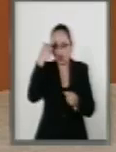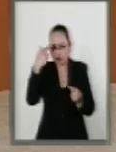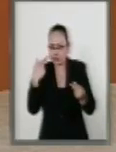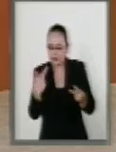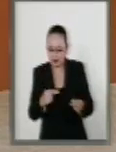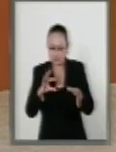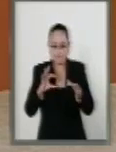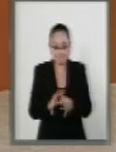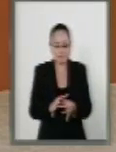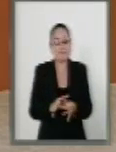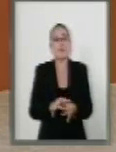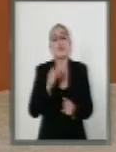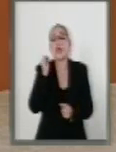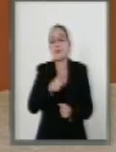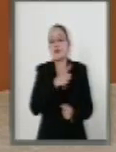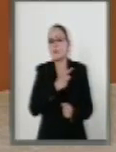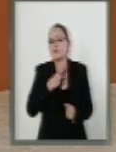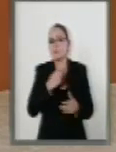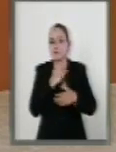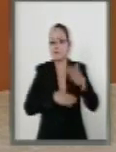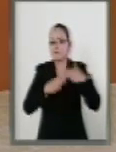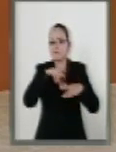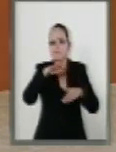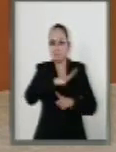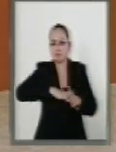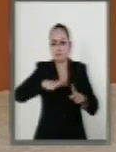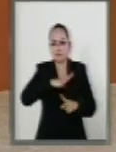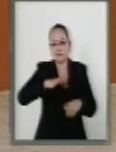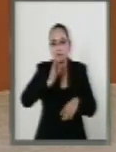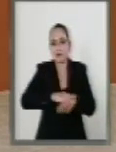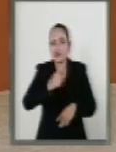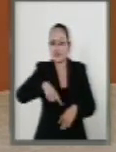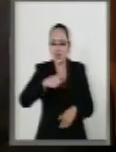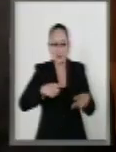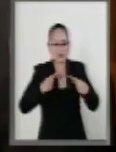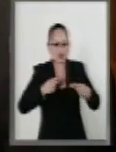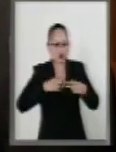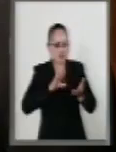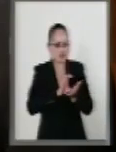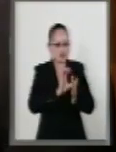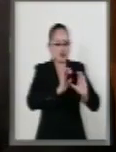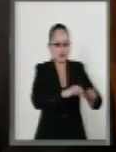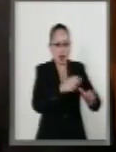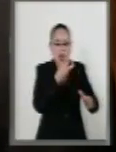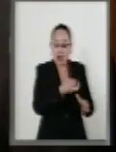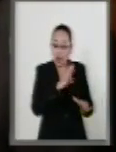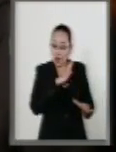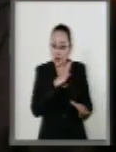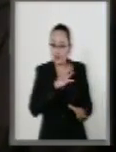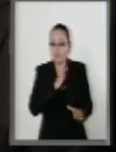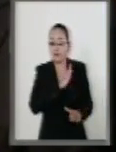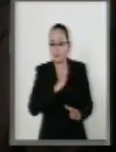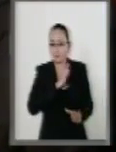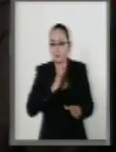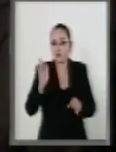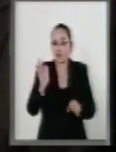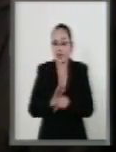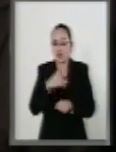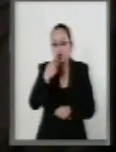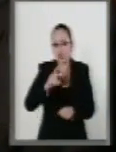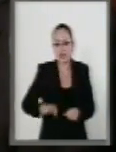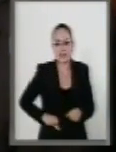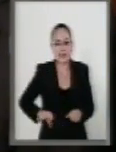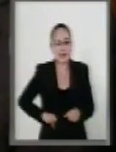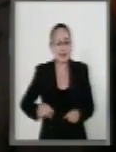aseguren el desarrollo del sector, dando certidumbre a los inversionistas y proteger los intereses de los usuarios.